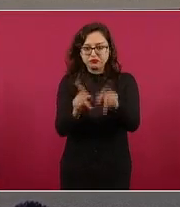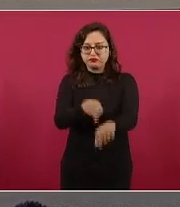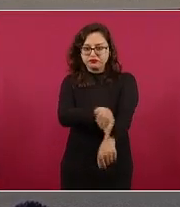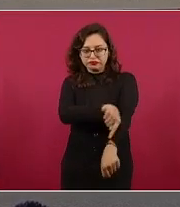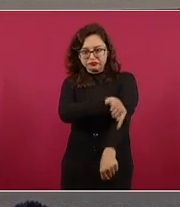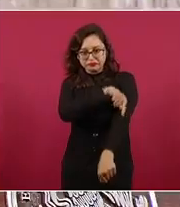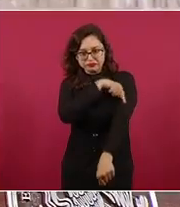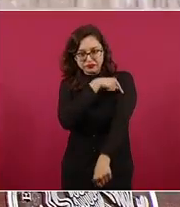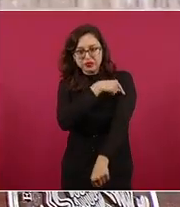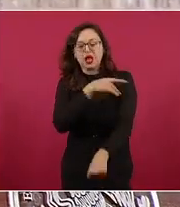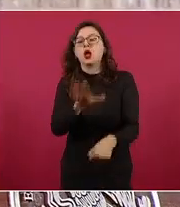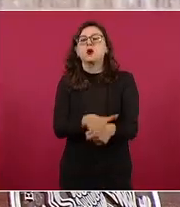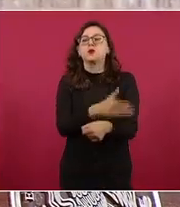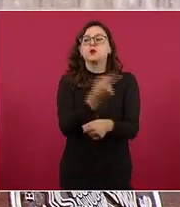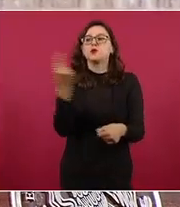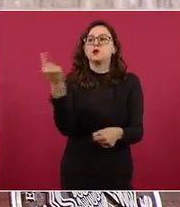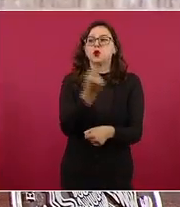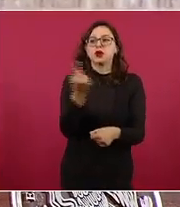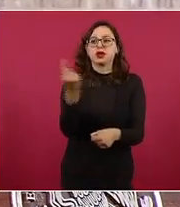hay